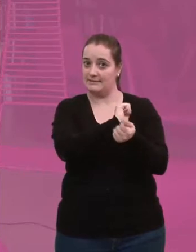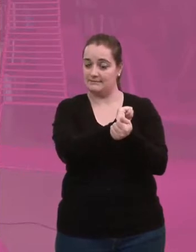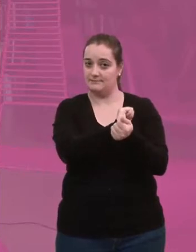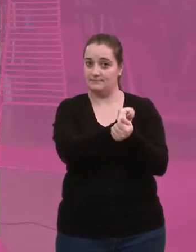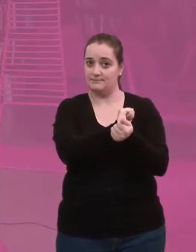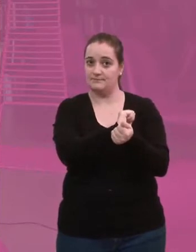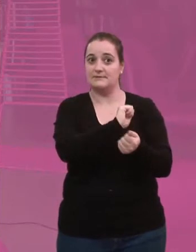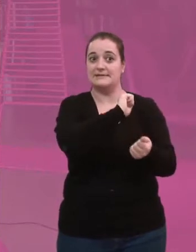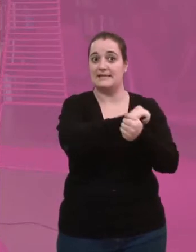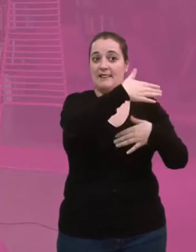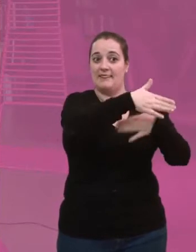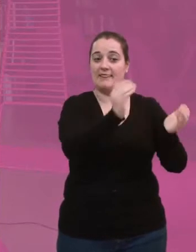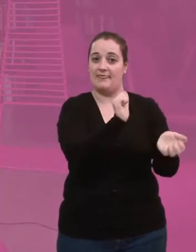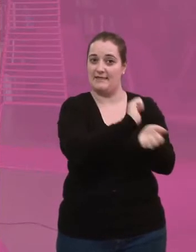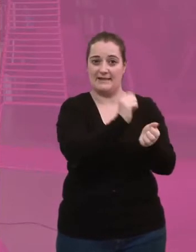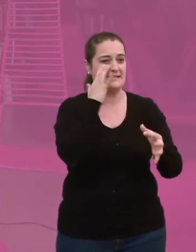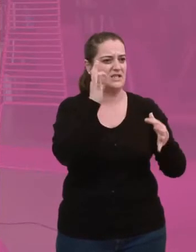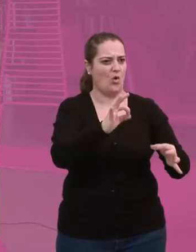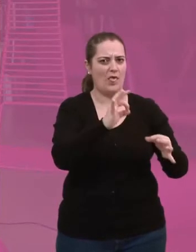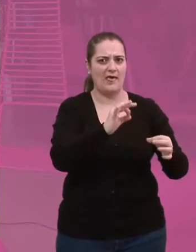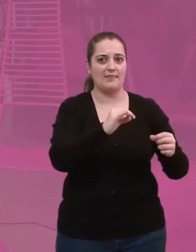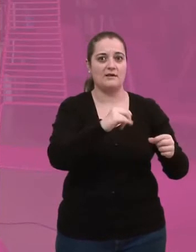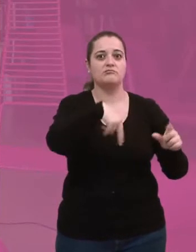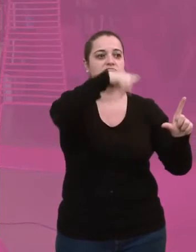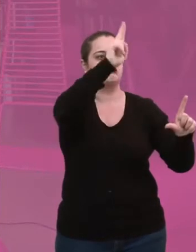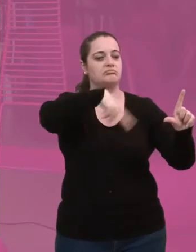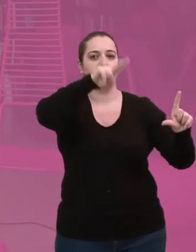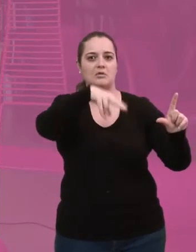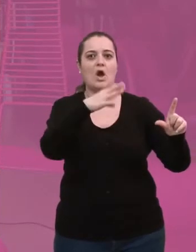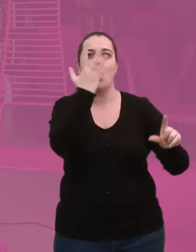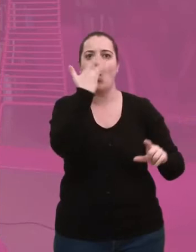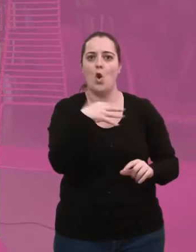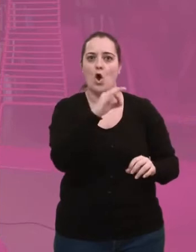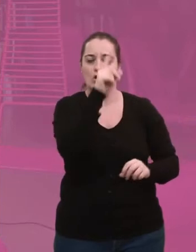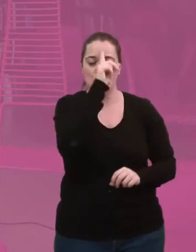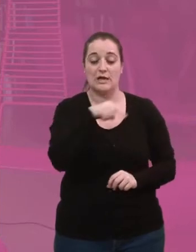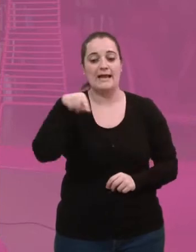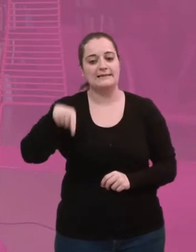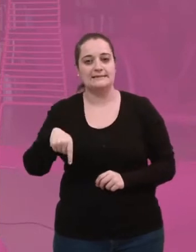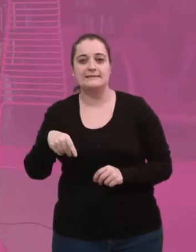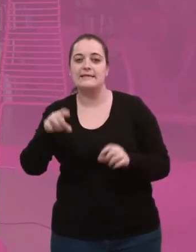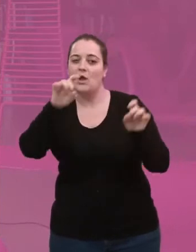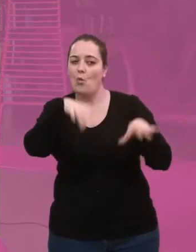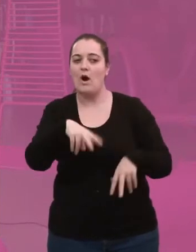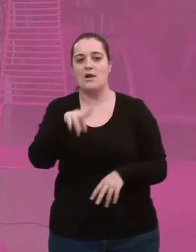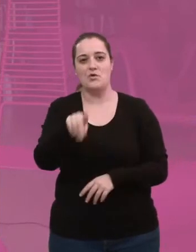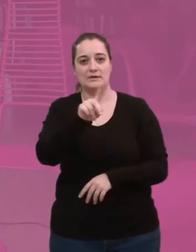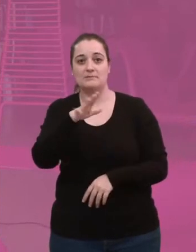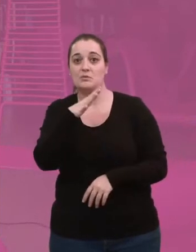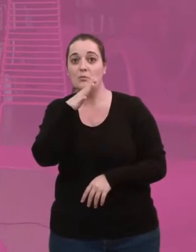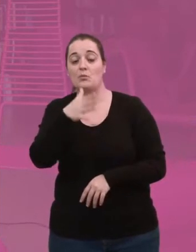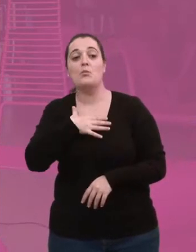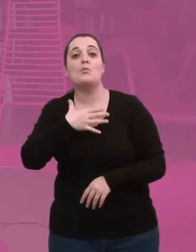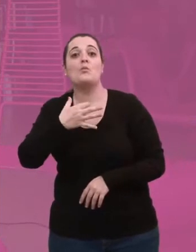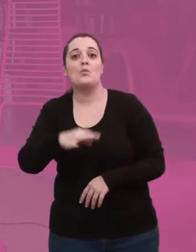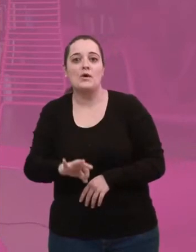donde las celdas de máxima seguridad están pintadas de ese color. Este no es ese rosa en concreto, pero